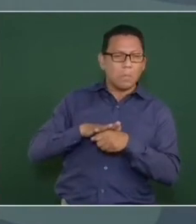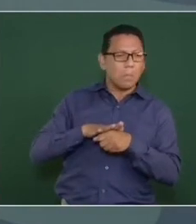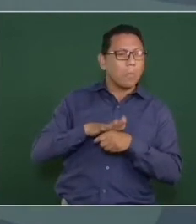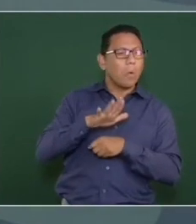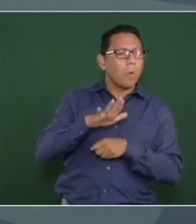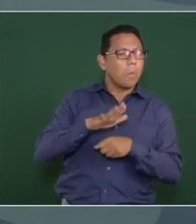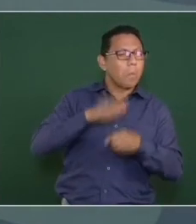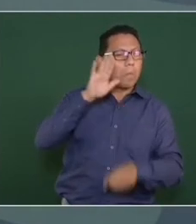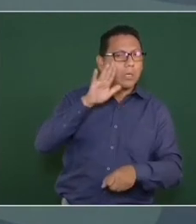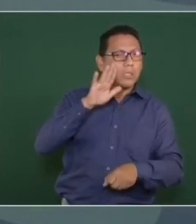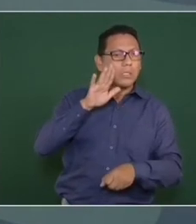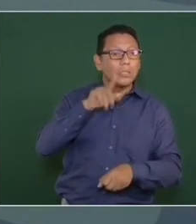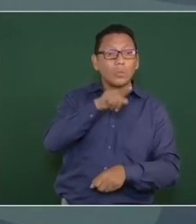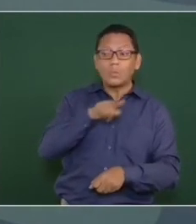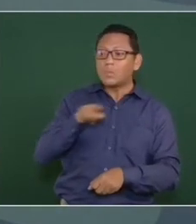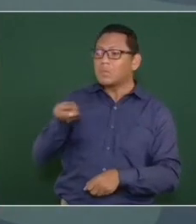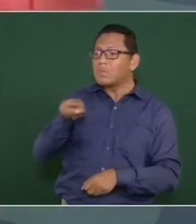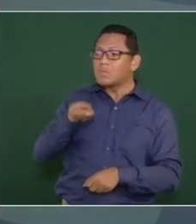por él, por ella,